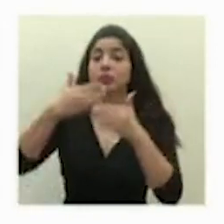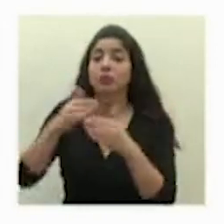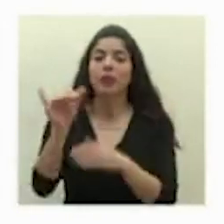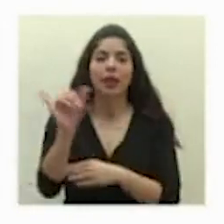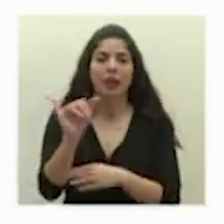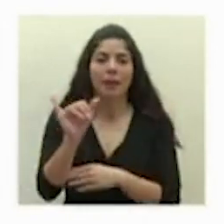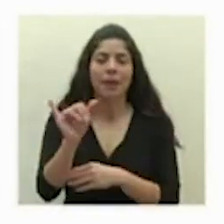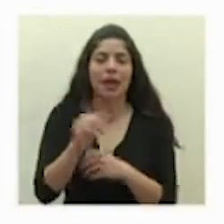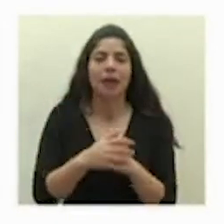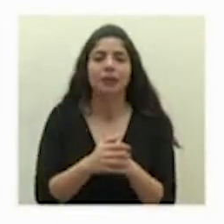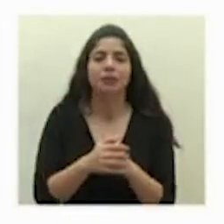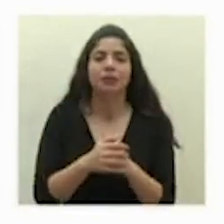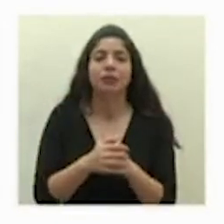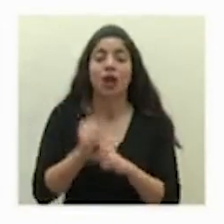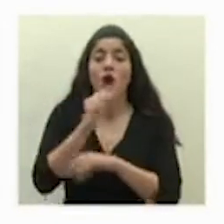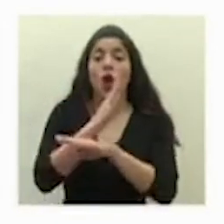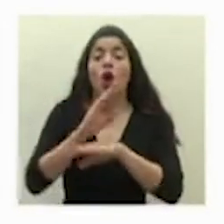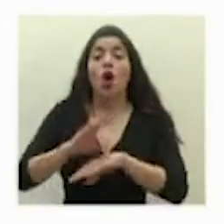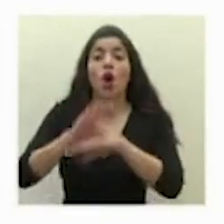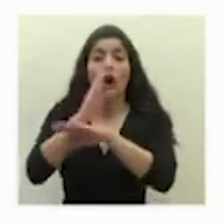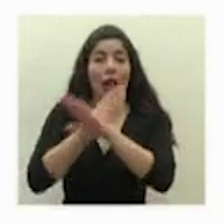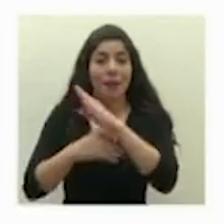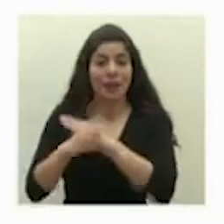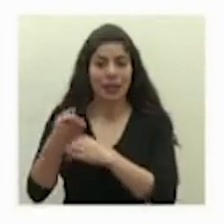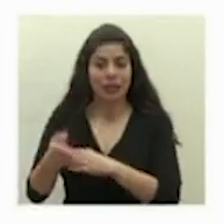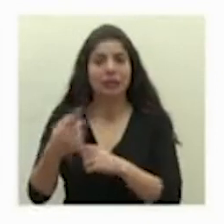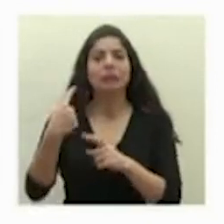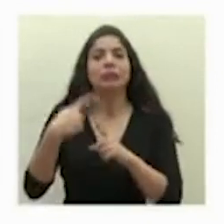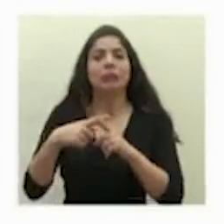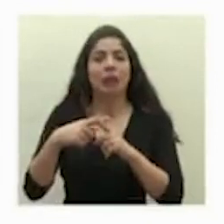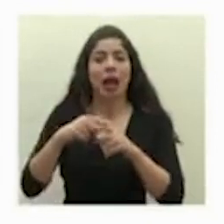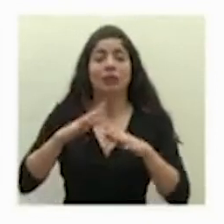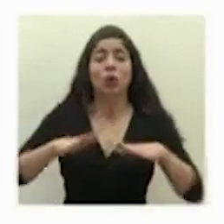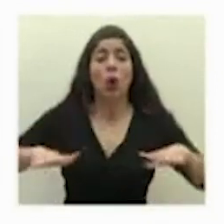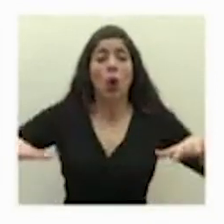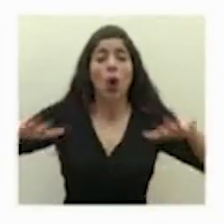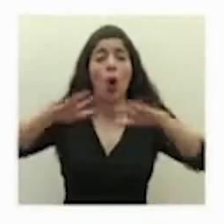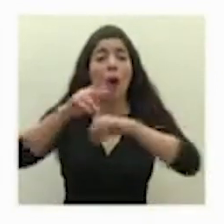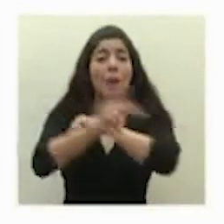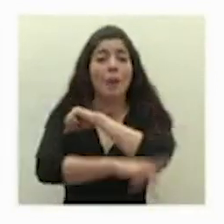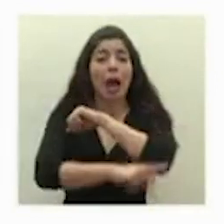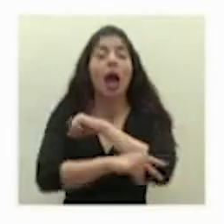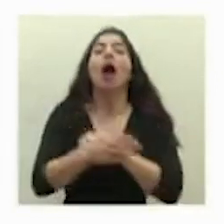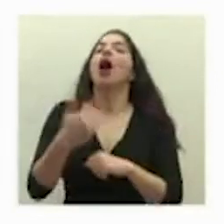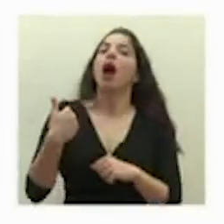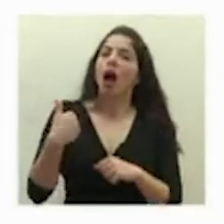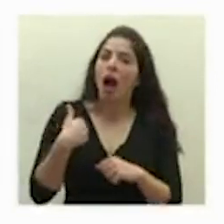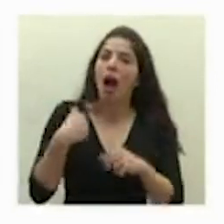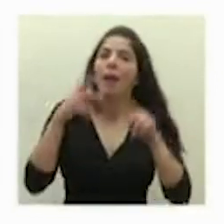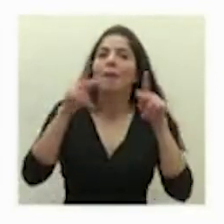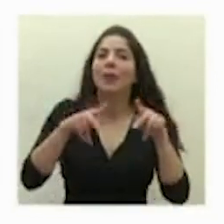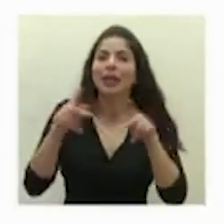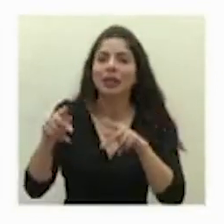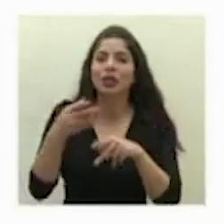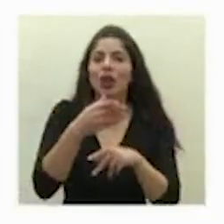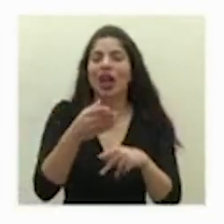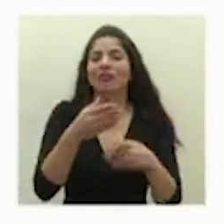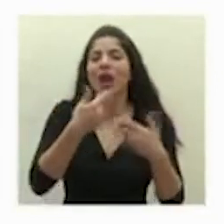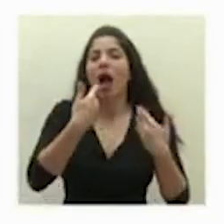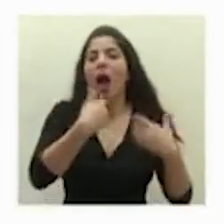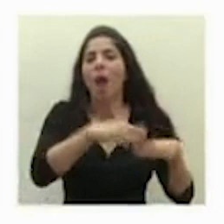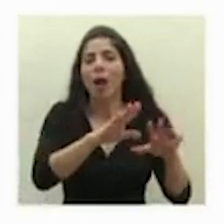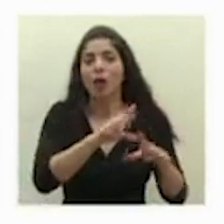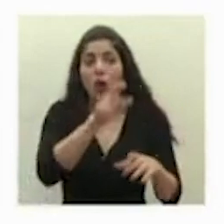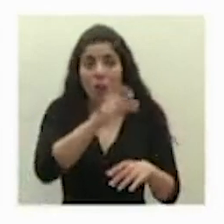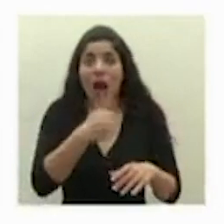dentro del CONAPDIS y a lo largo de todo nuestro país existen personas en condición de abandono con